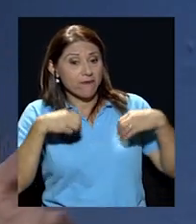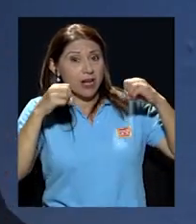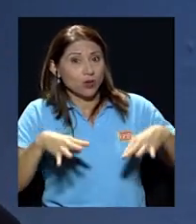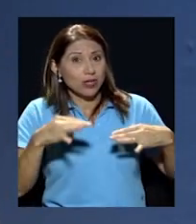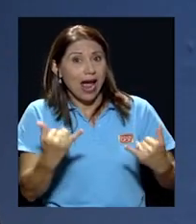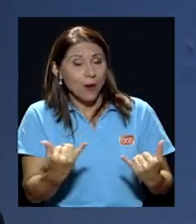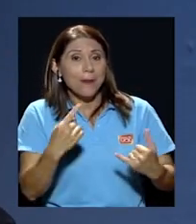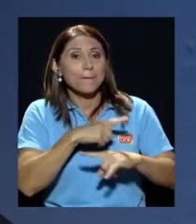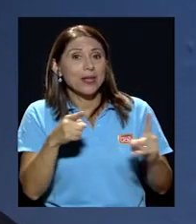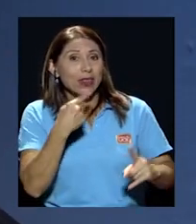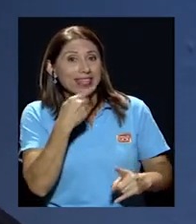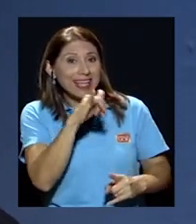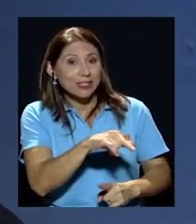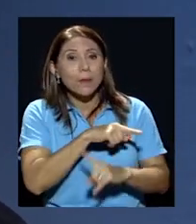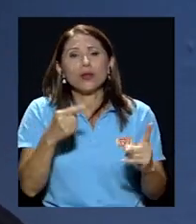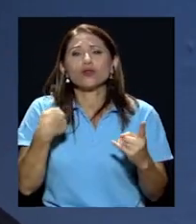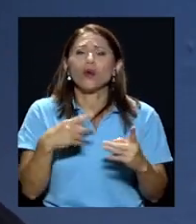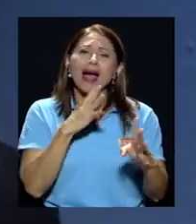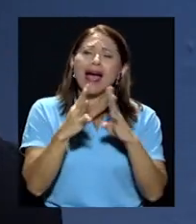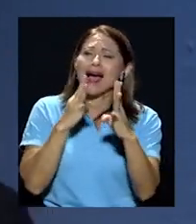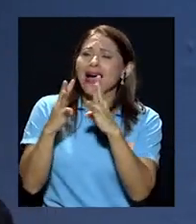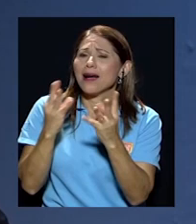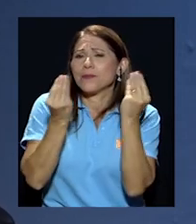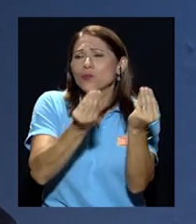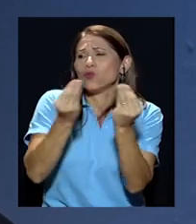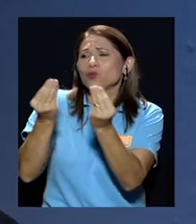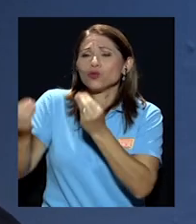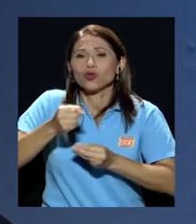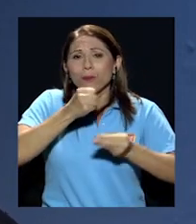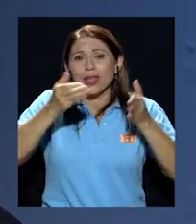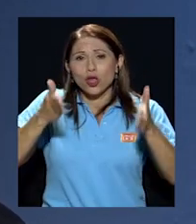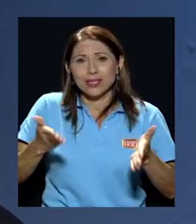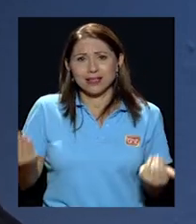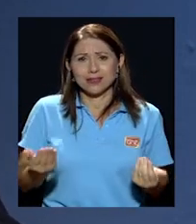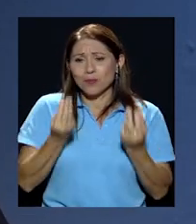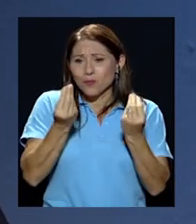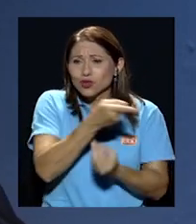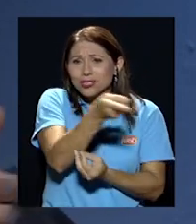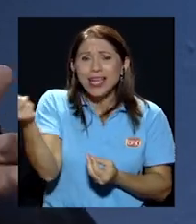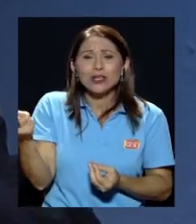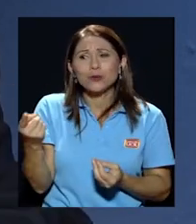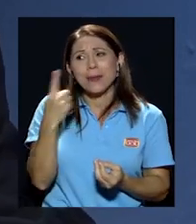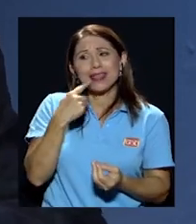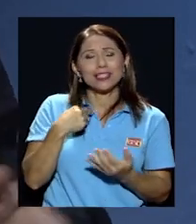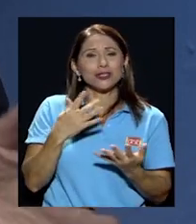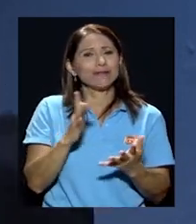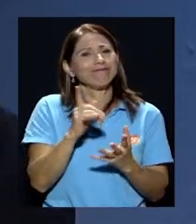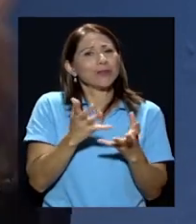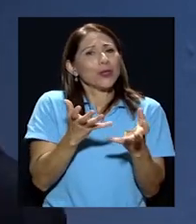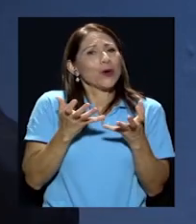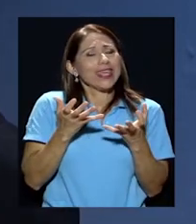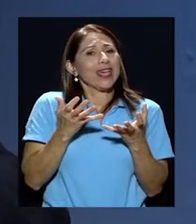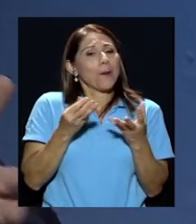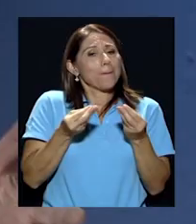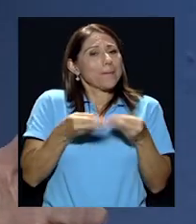muchos periodistas que a muchos me han dicho no quiero perder el trabajo o no quiero